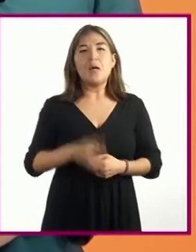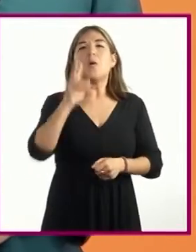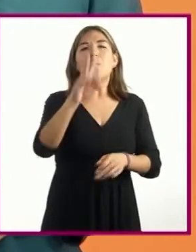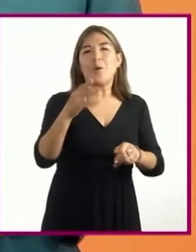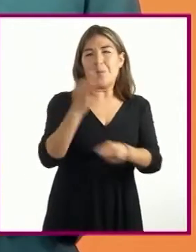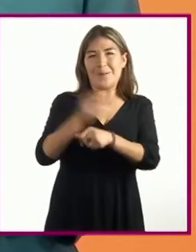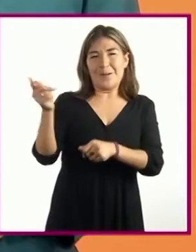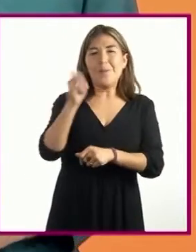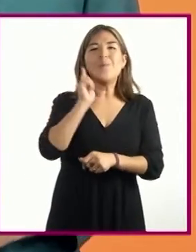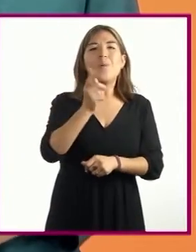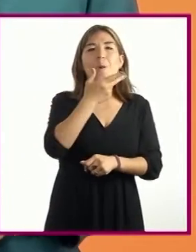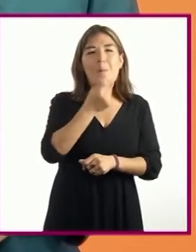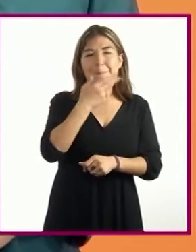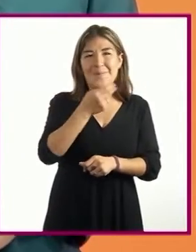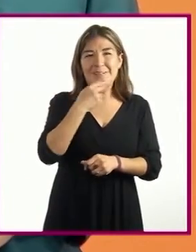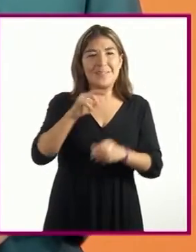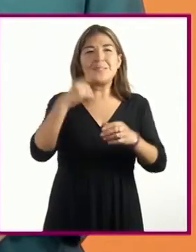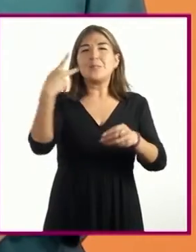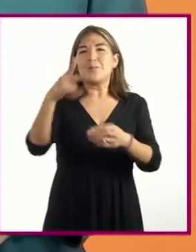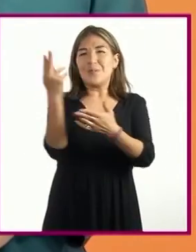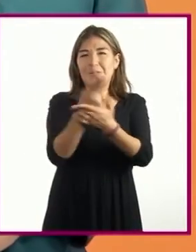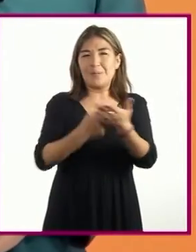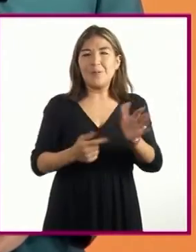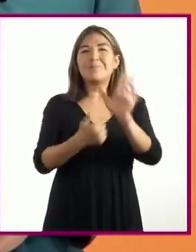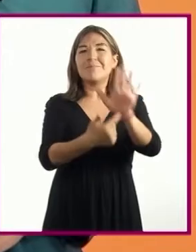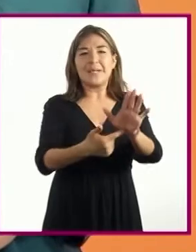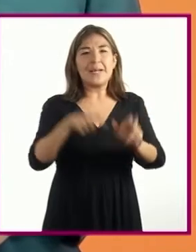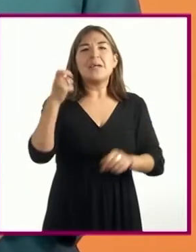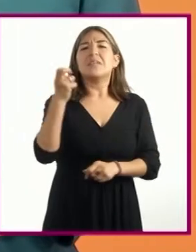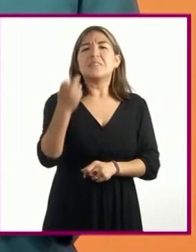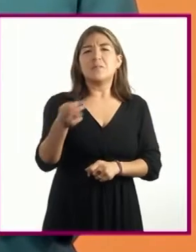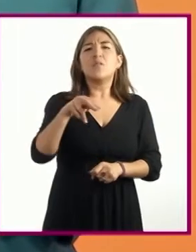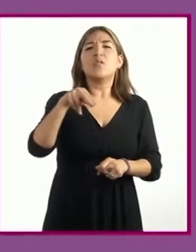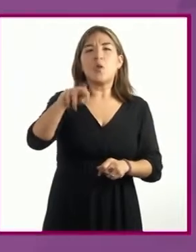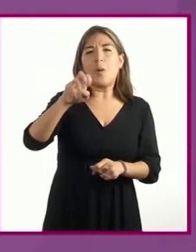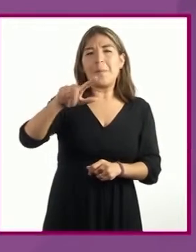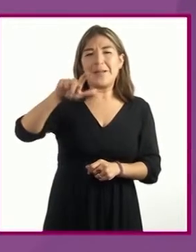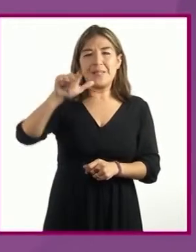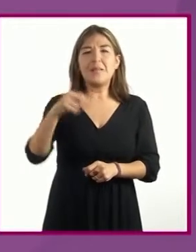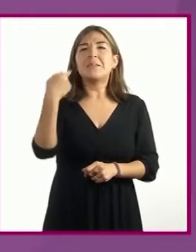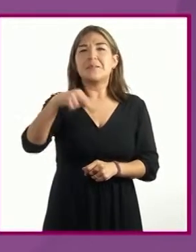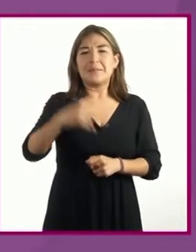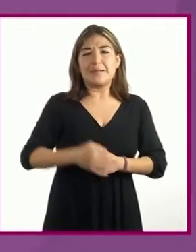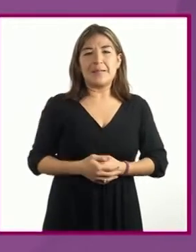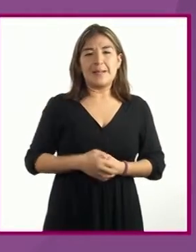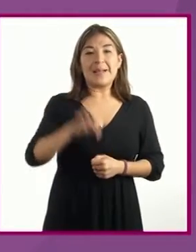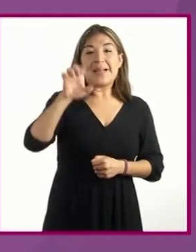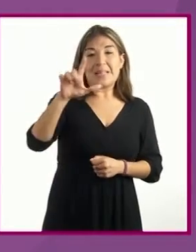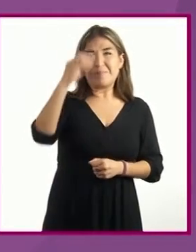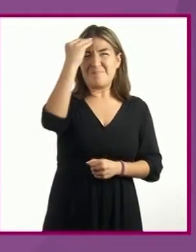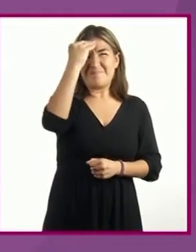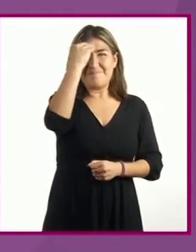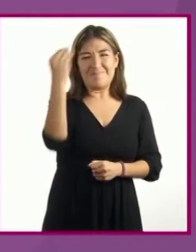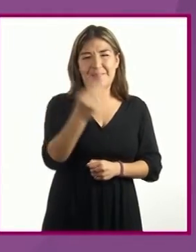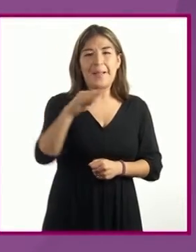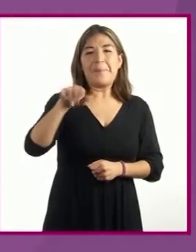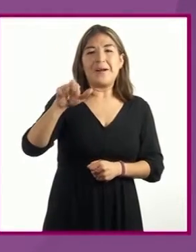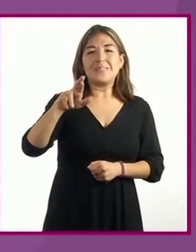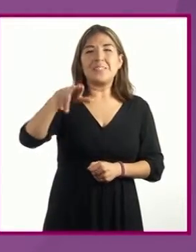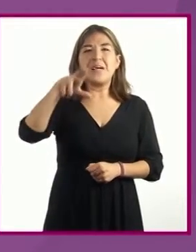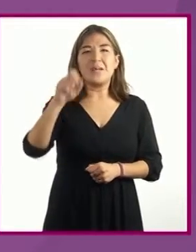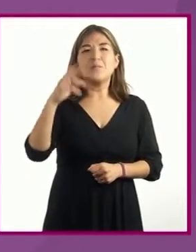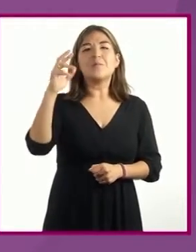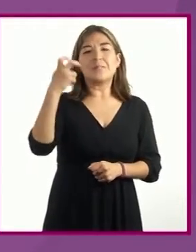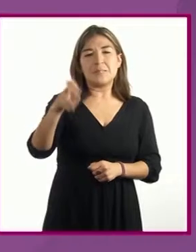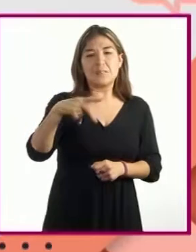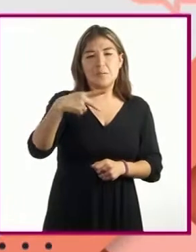compañero Alejandro. Su historieta se encuentra basada en la novela de ciencia ficción titulada El marciano, del escritor estadounidense